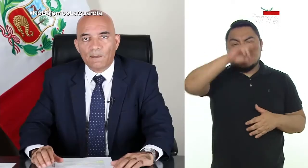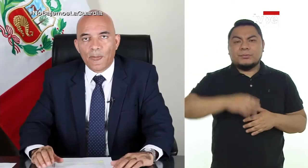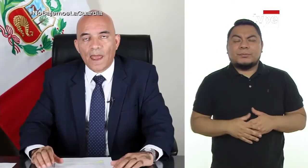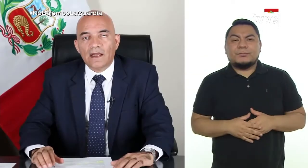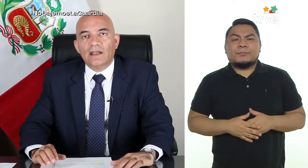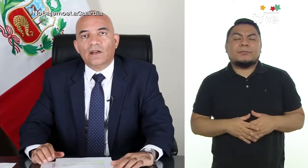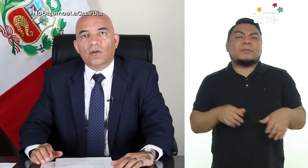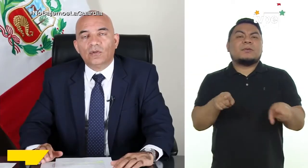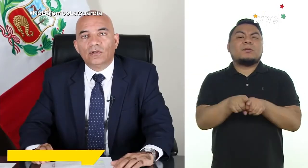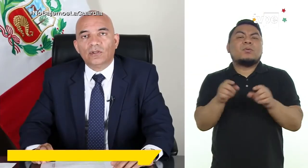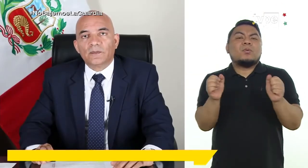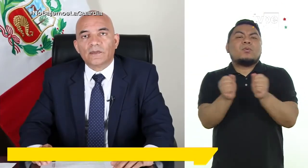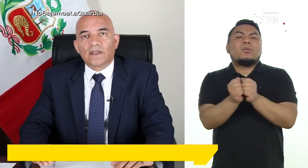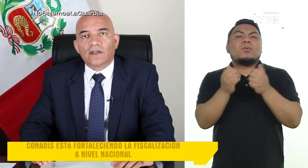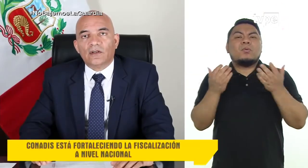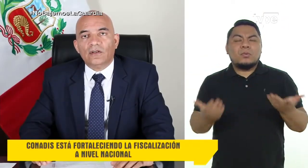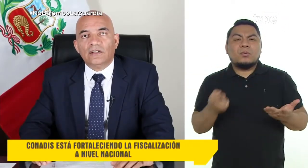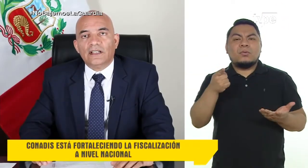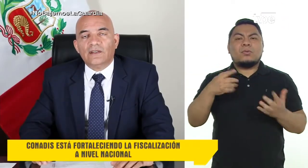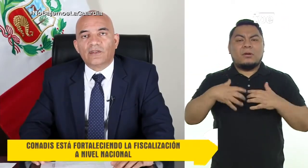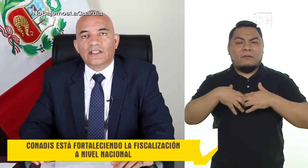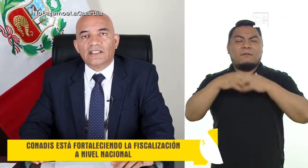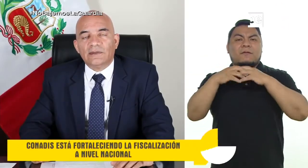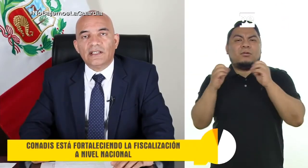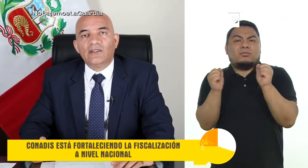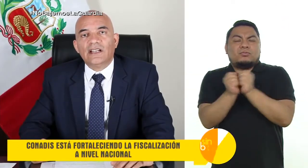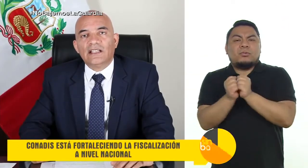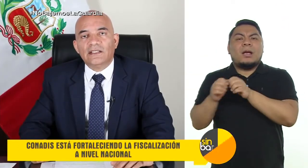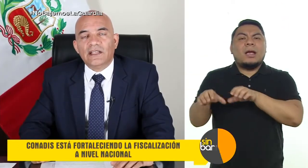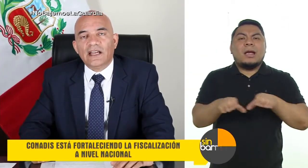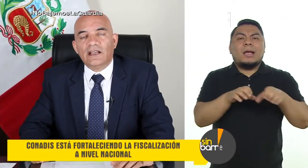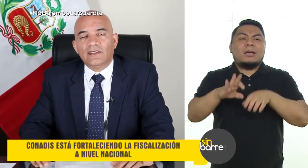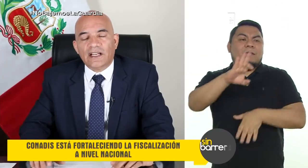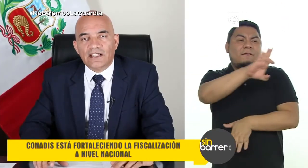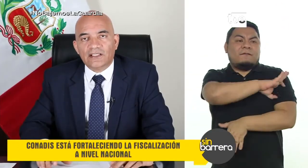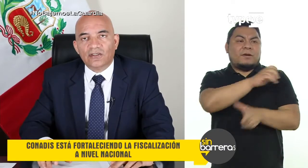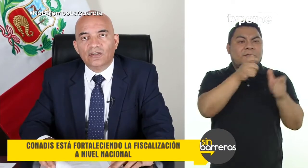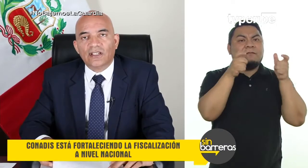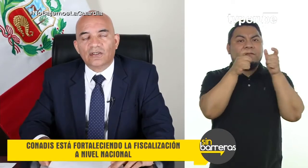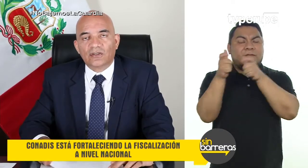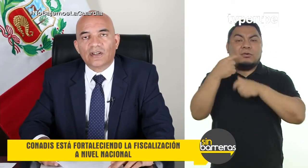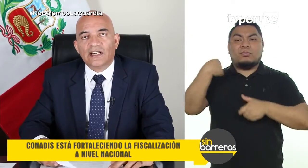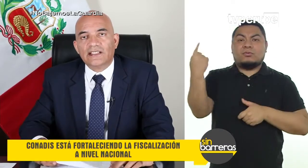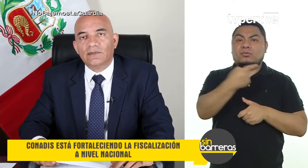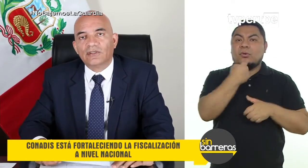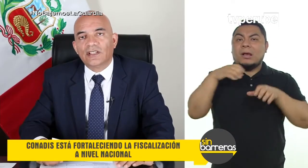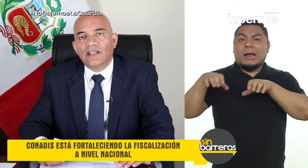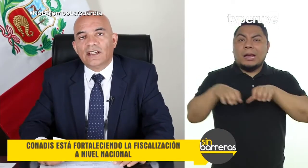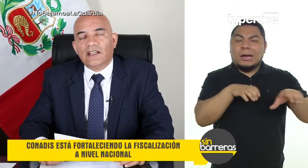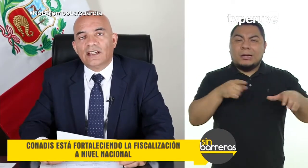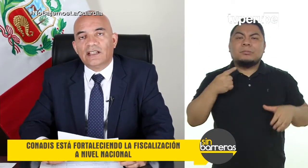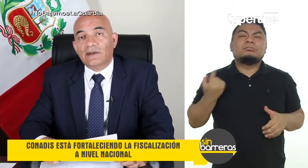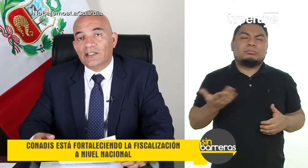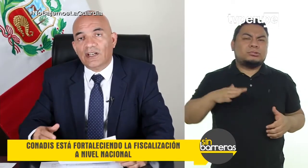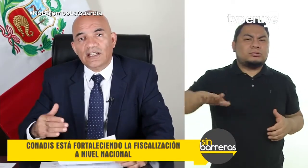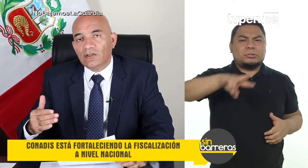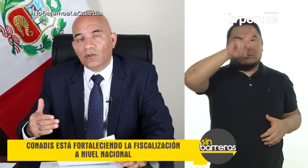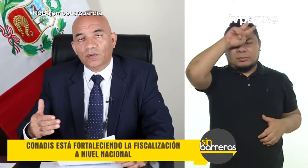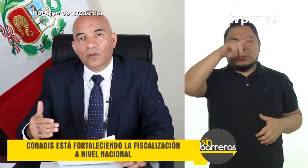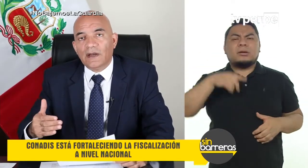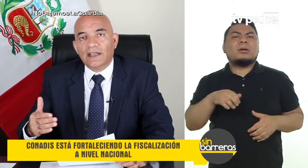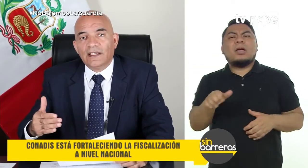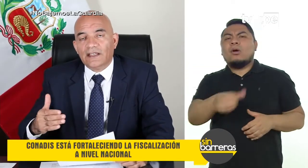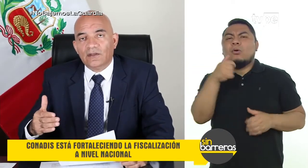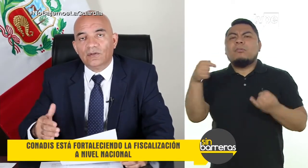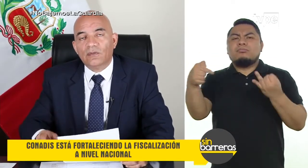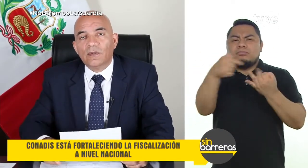nacional, junto con el fortalecimiento de la actividad de la fiscalización que nosotros realizamos a nivel nacional y